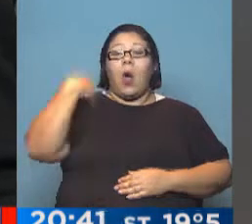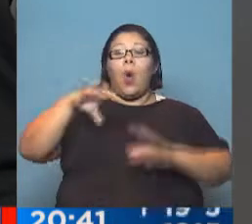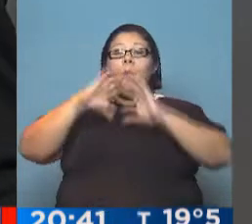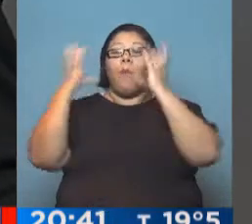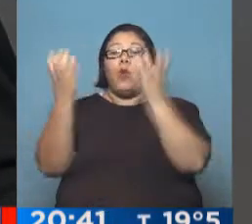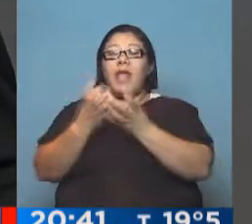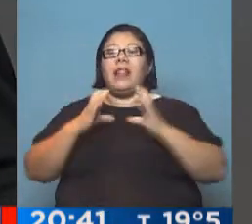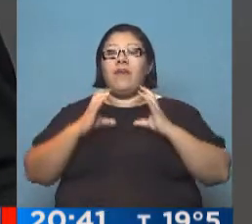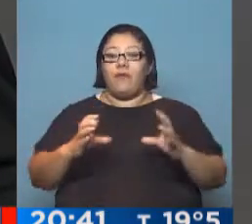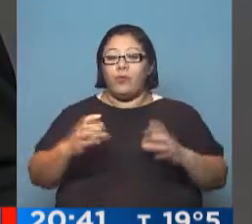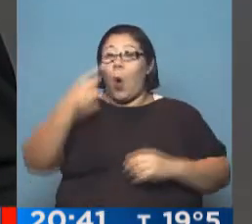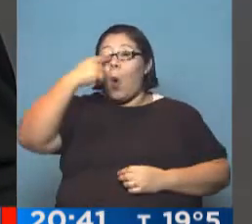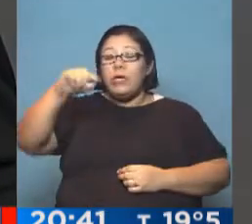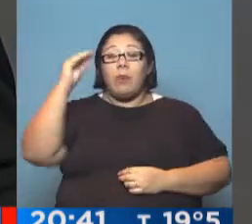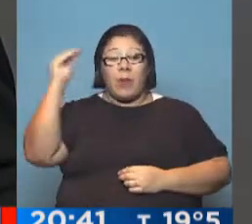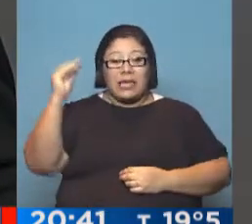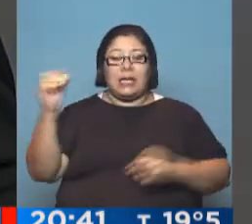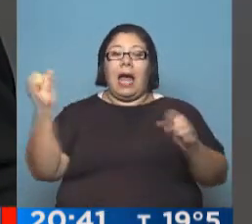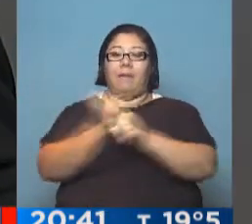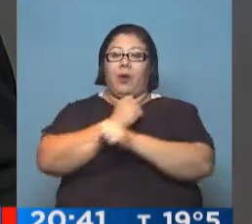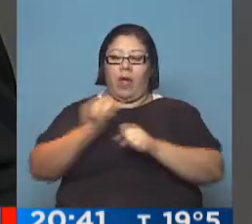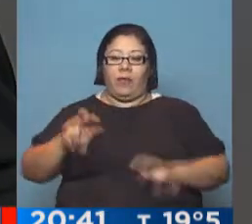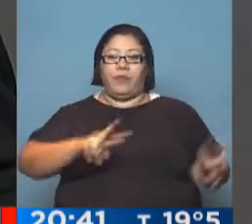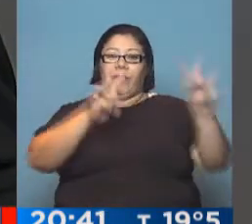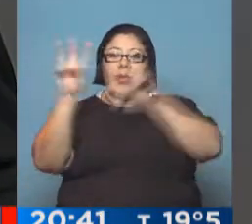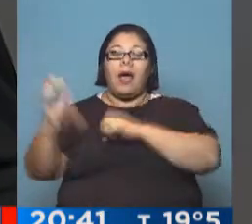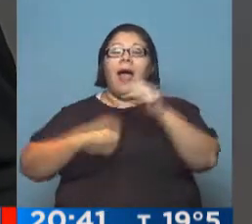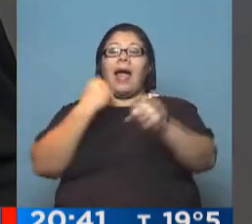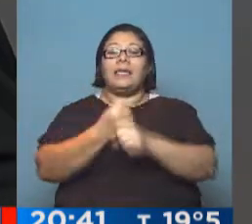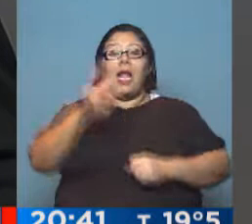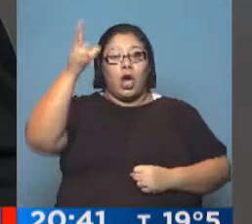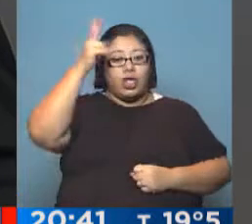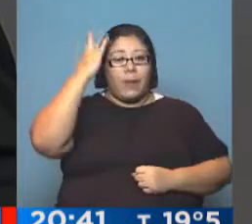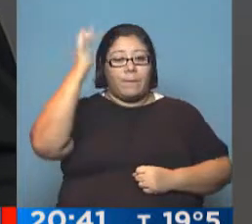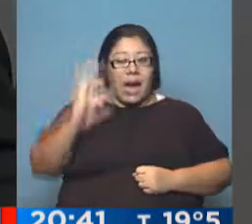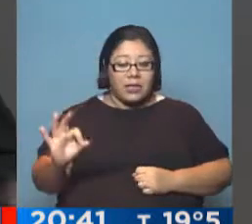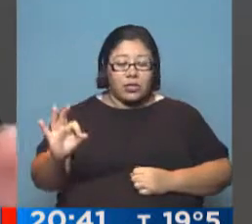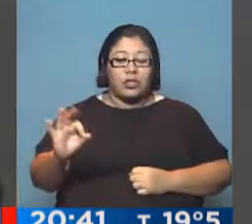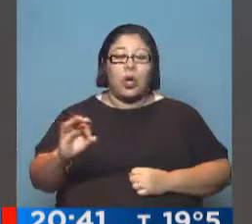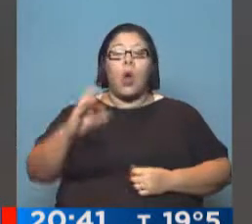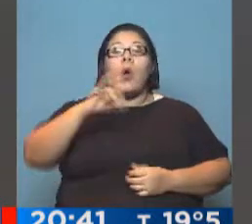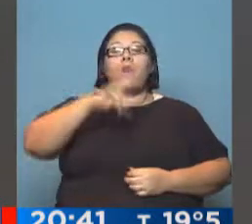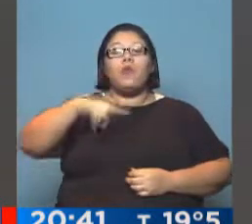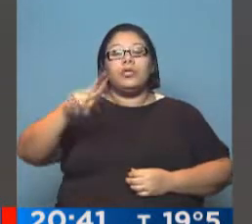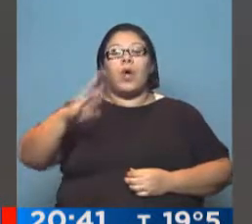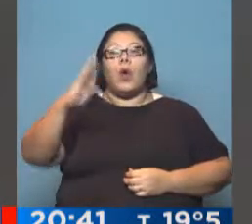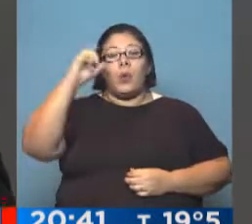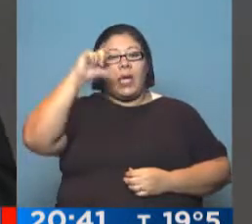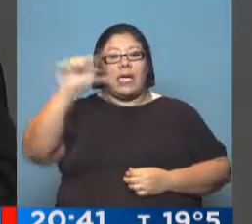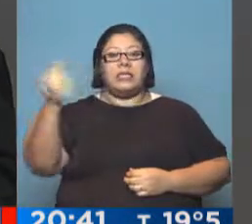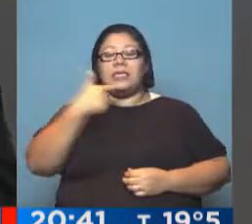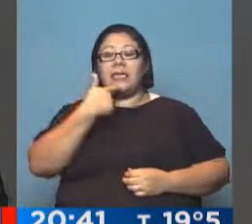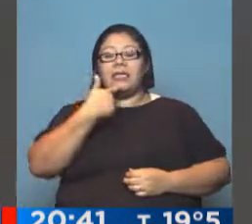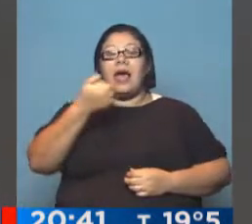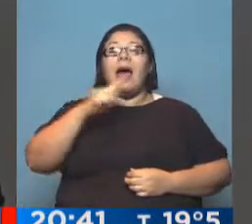Y hasta el 8 de marzo se podrá ver una muestra sobre el Instituto Ditella en el Museo Nacional de Besas Artes. En este informe les contamos